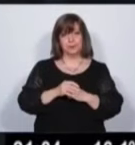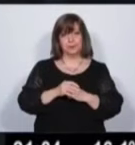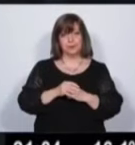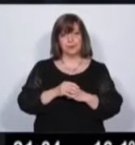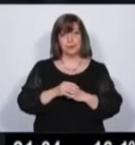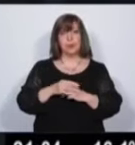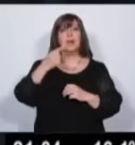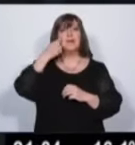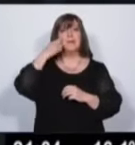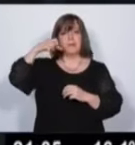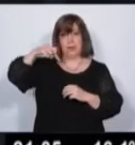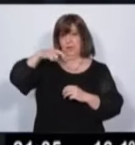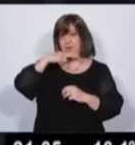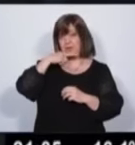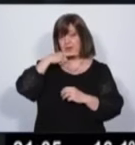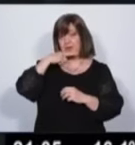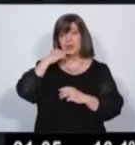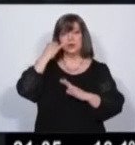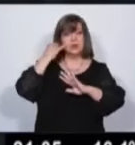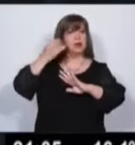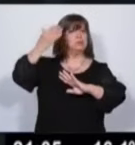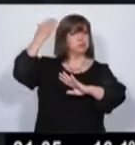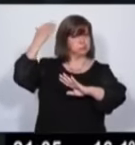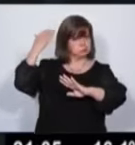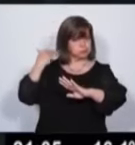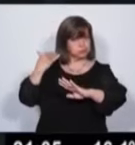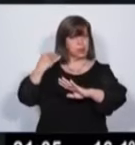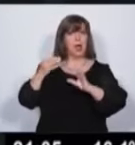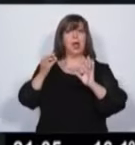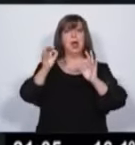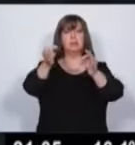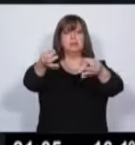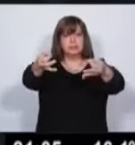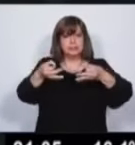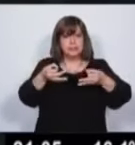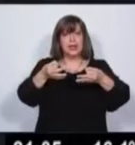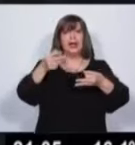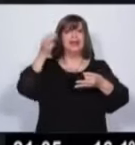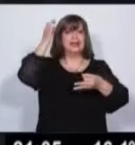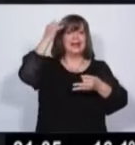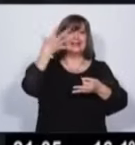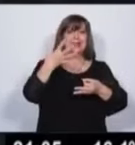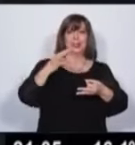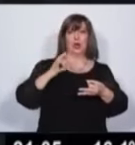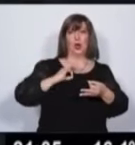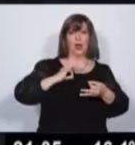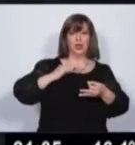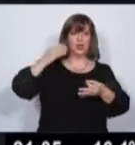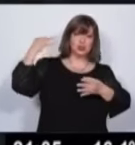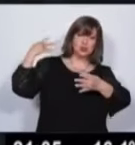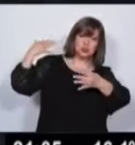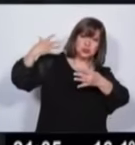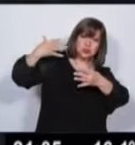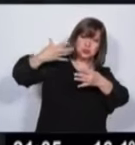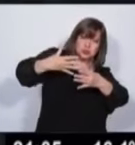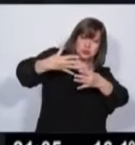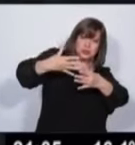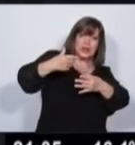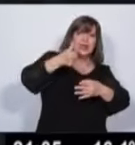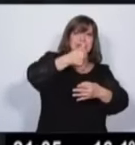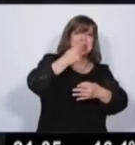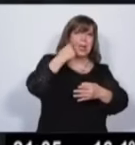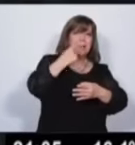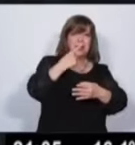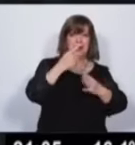El IPB ha ejecutado en promedio en los últimos 35 años 6